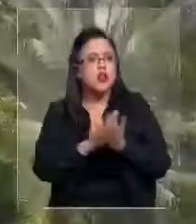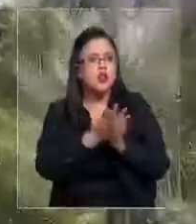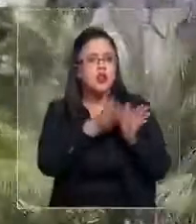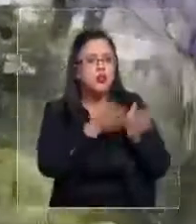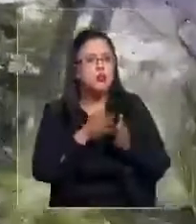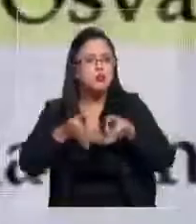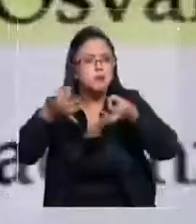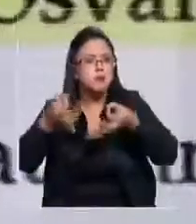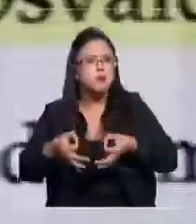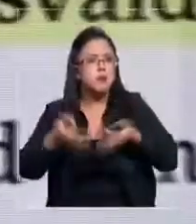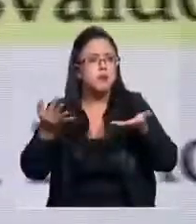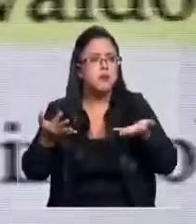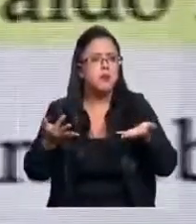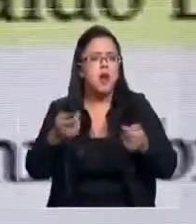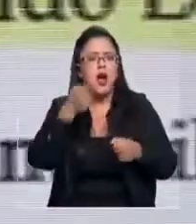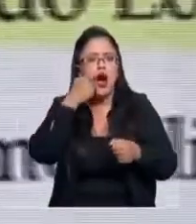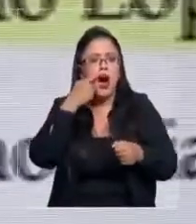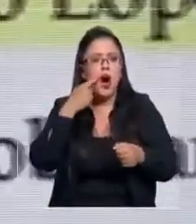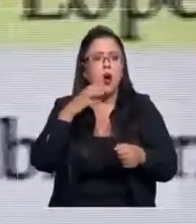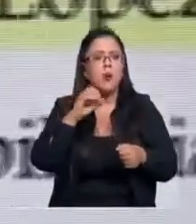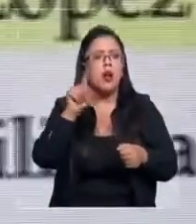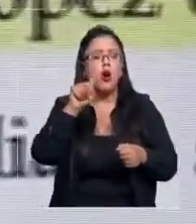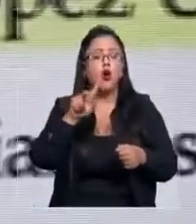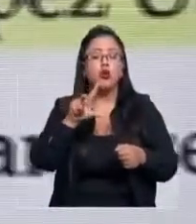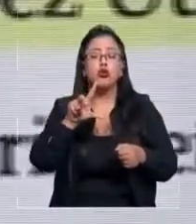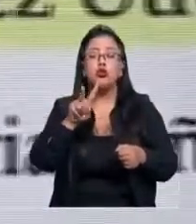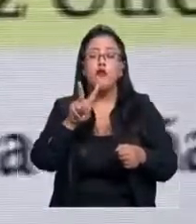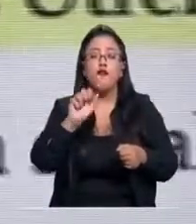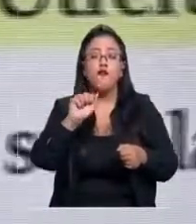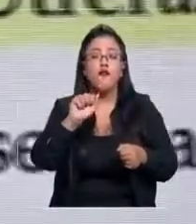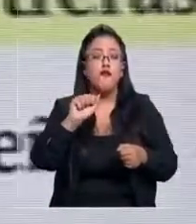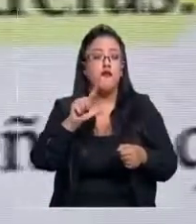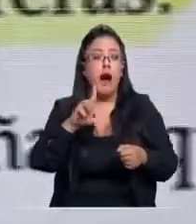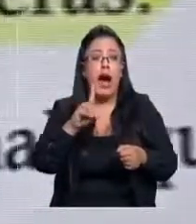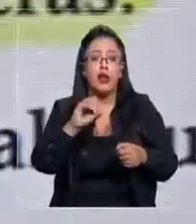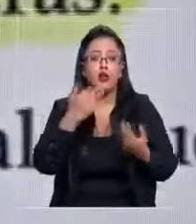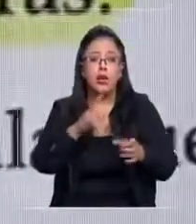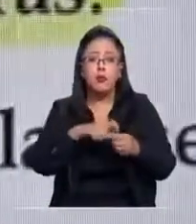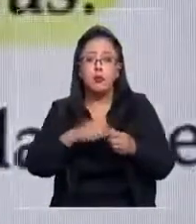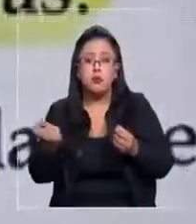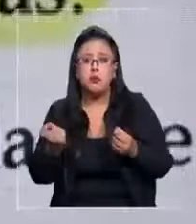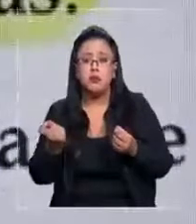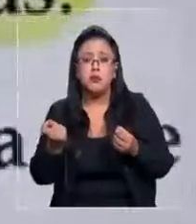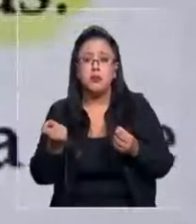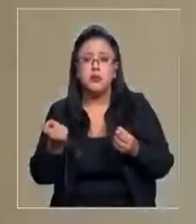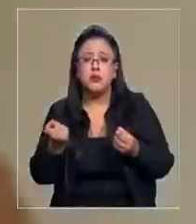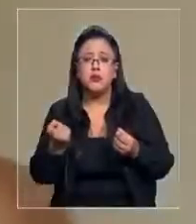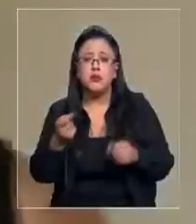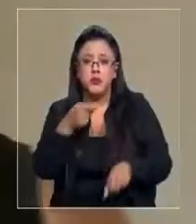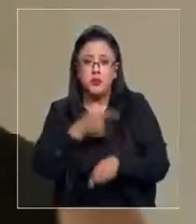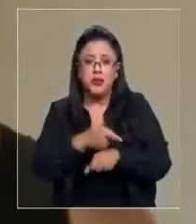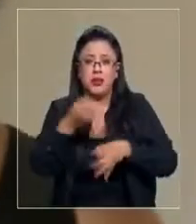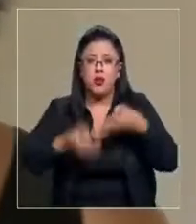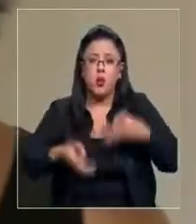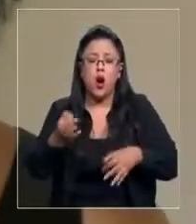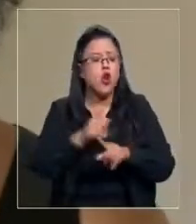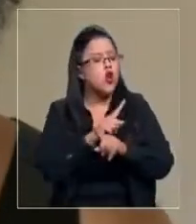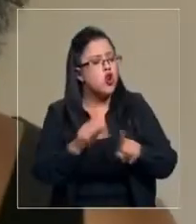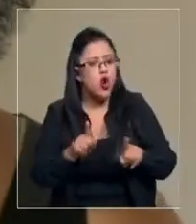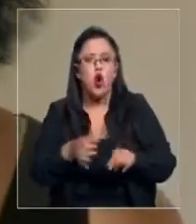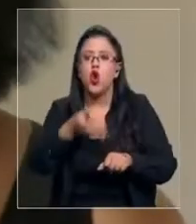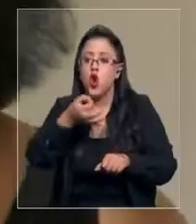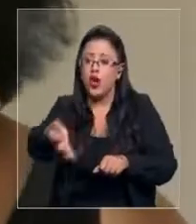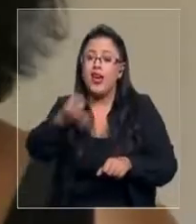a don Osvaldo lo sacan de la administración por la orden del juzgado? A don Osvaldo no lo sacan por orden del juzgado. Lo que ordenó el